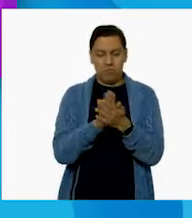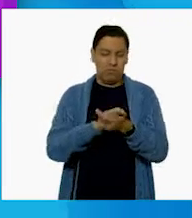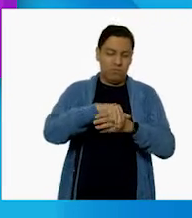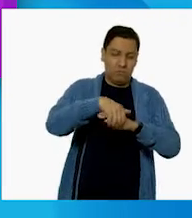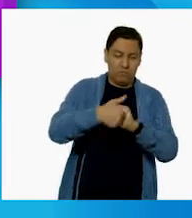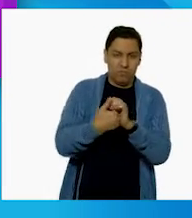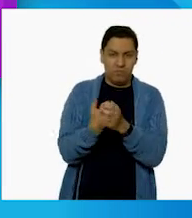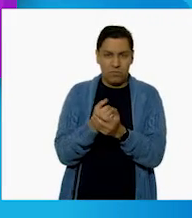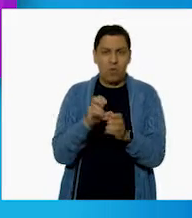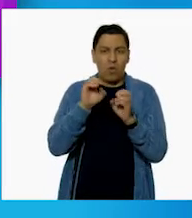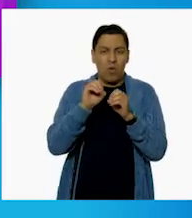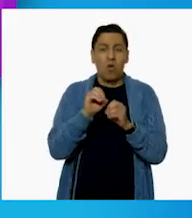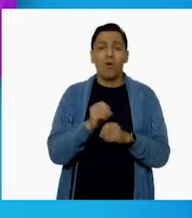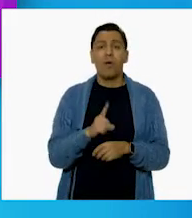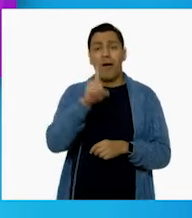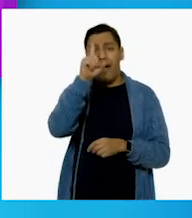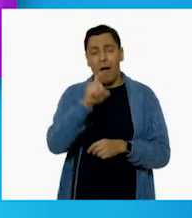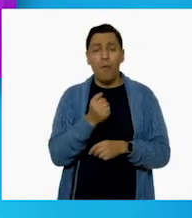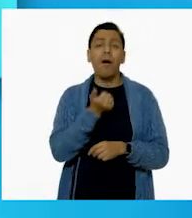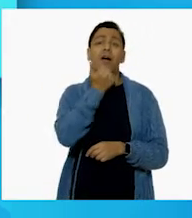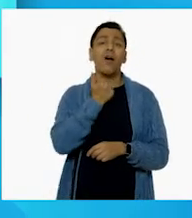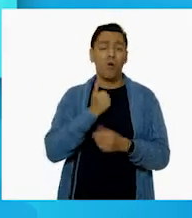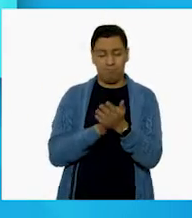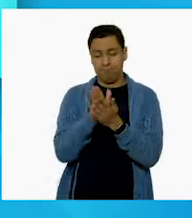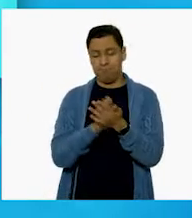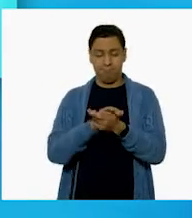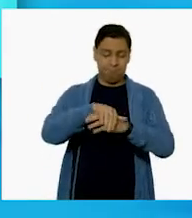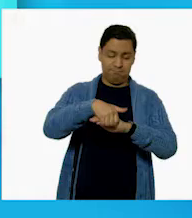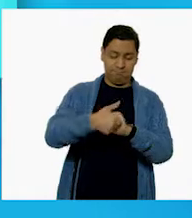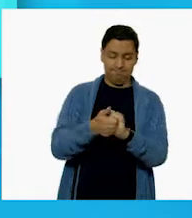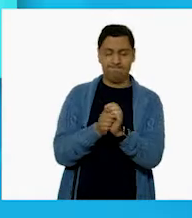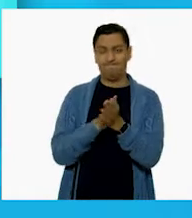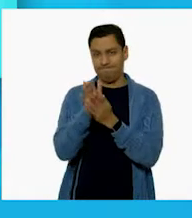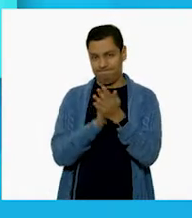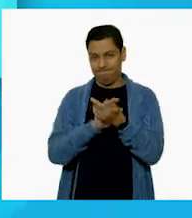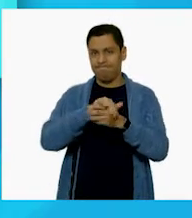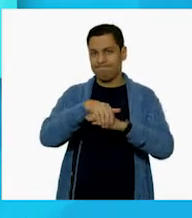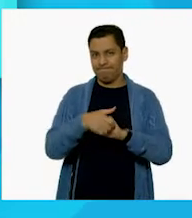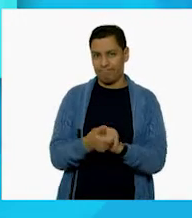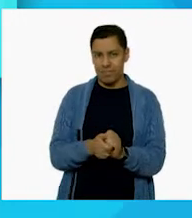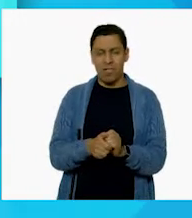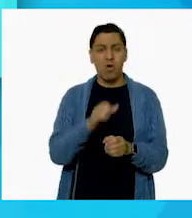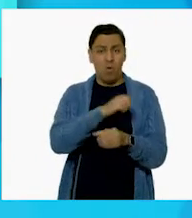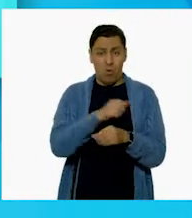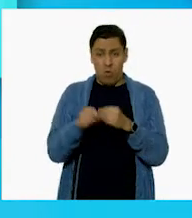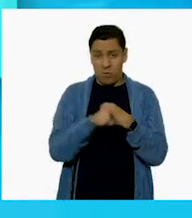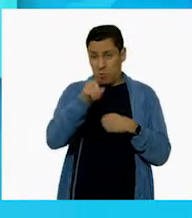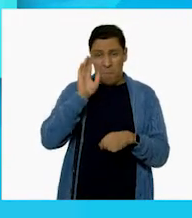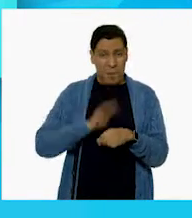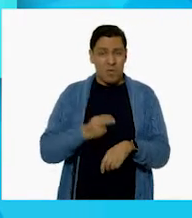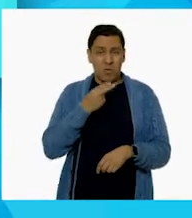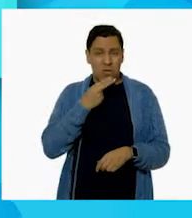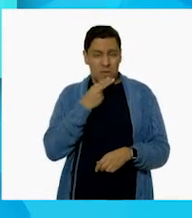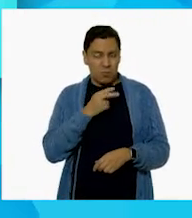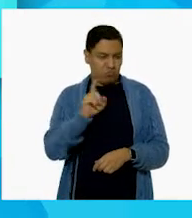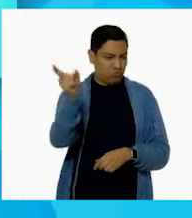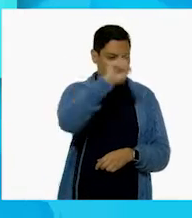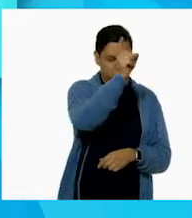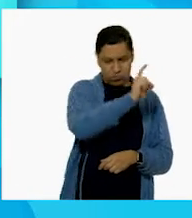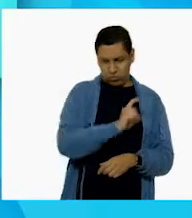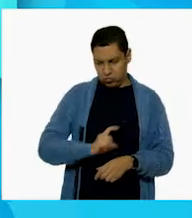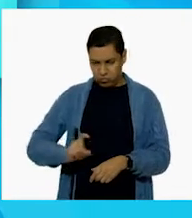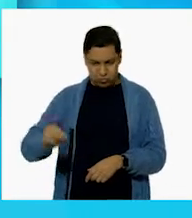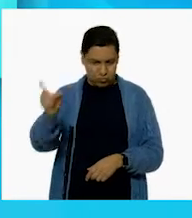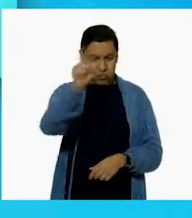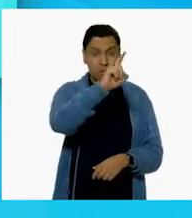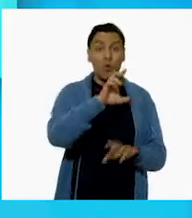desinfectante a base de agua y alcohol. Desinfecta las superficies de los objetos que más utilizas. También las